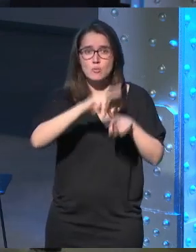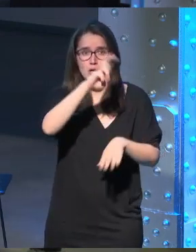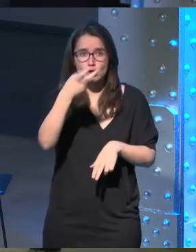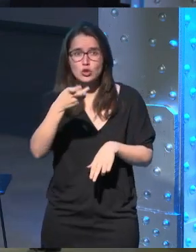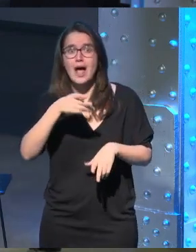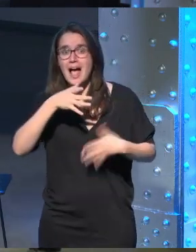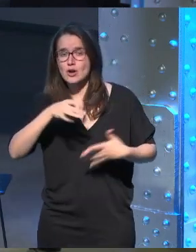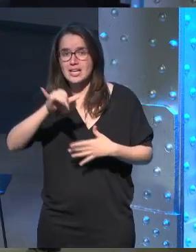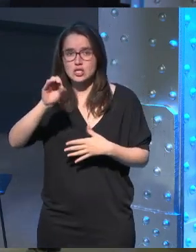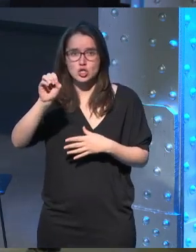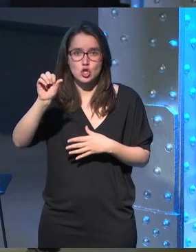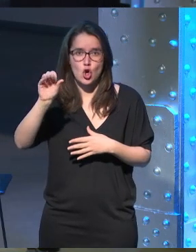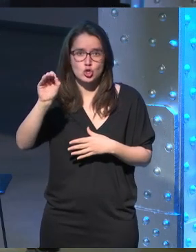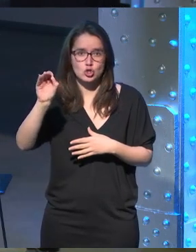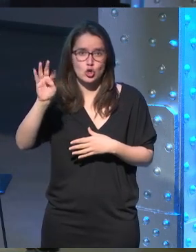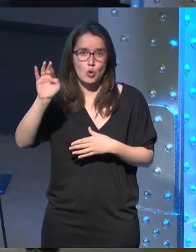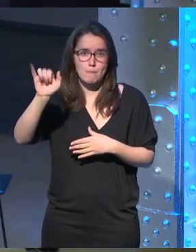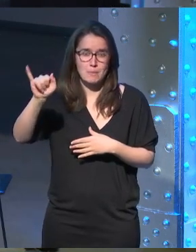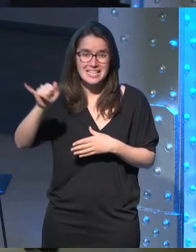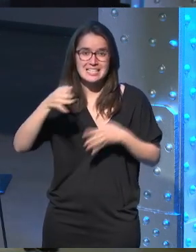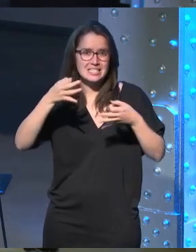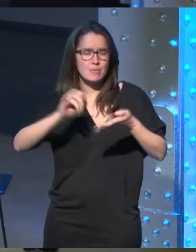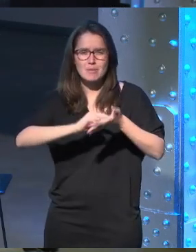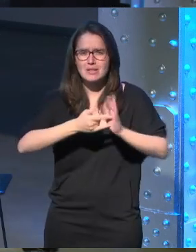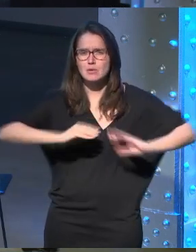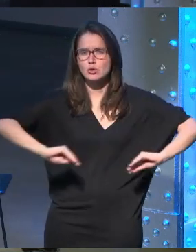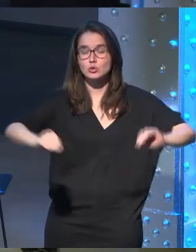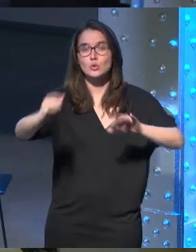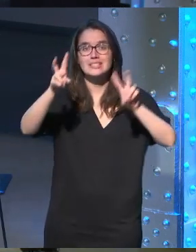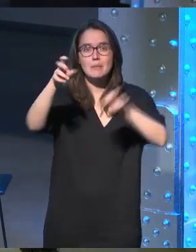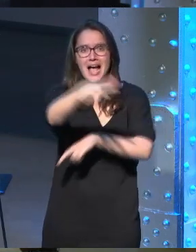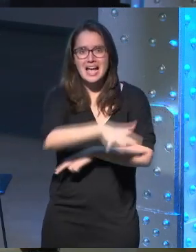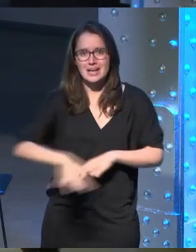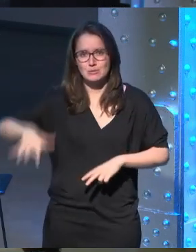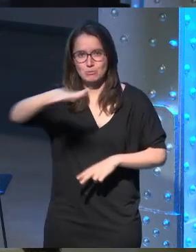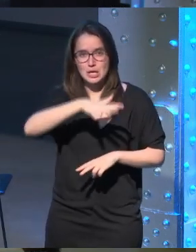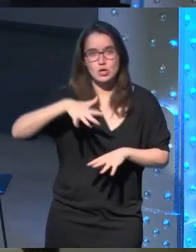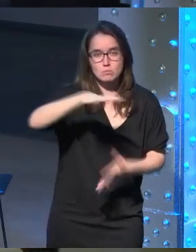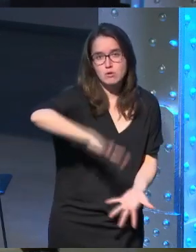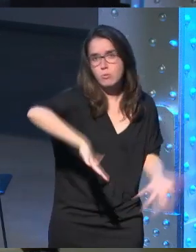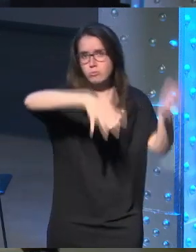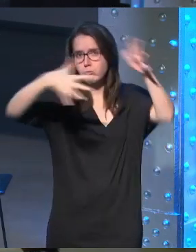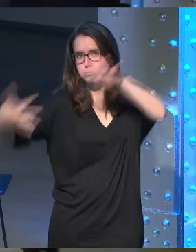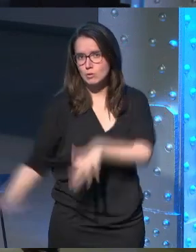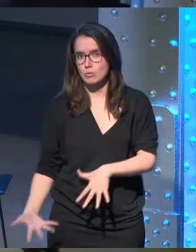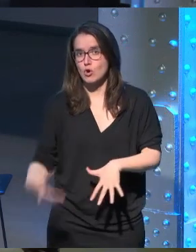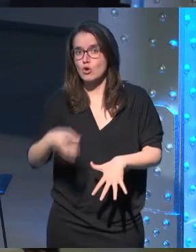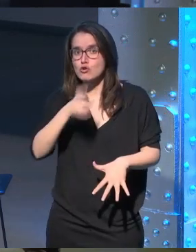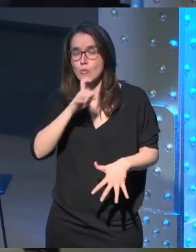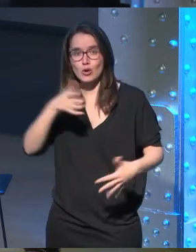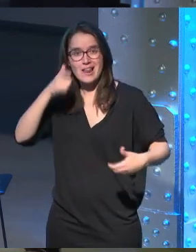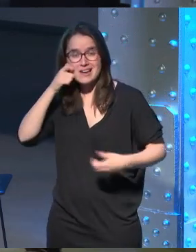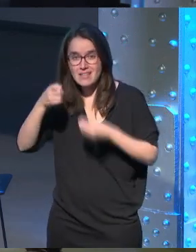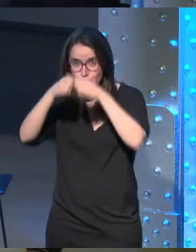Anisostopi siempre ha tenido un plantamiento alrededor del espacio a convertir espacio a transformar el espacio con la realidad